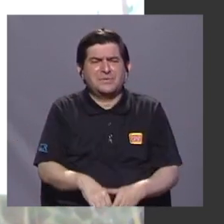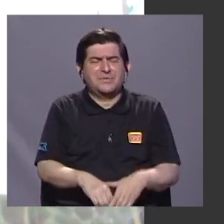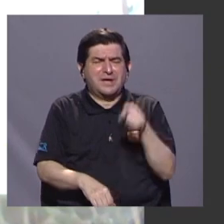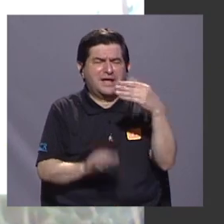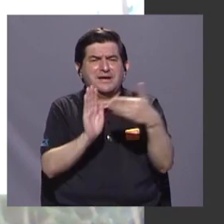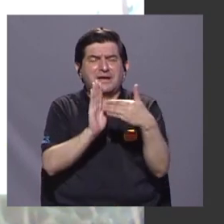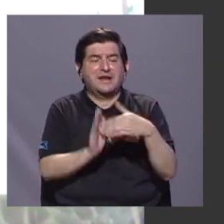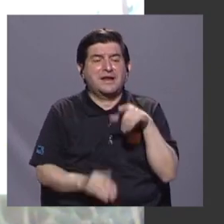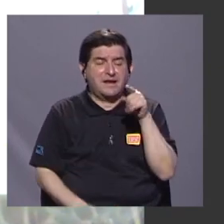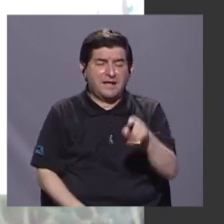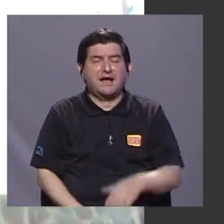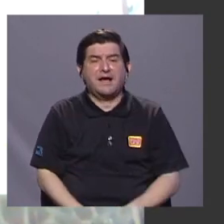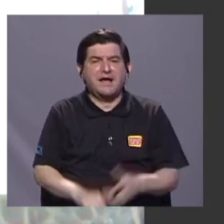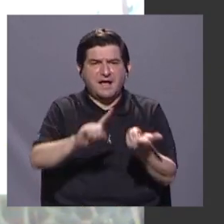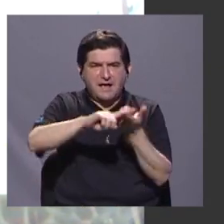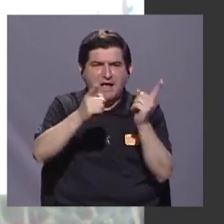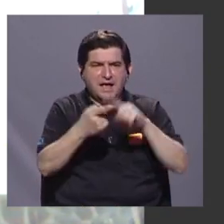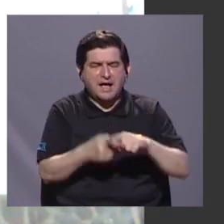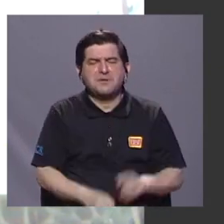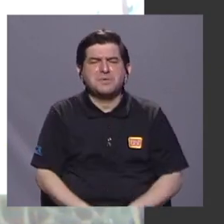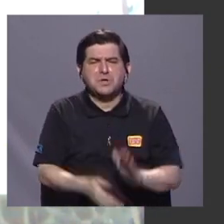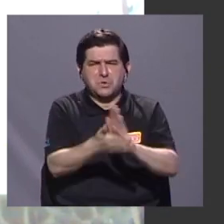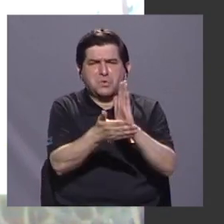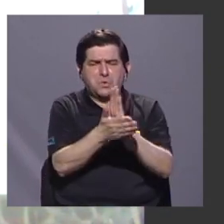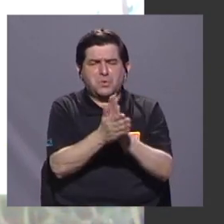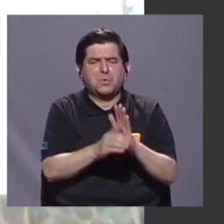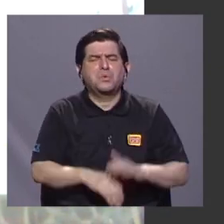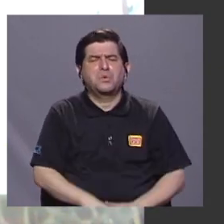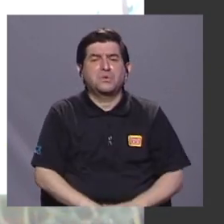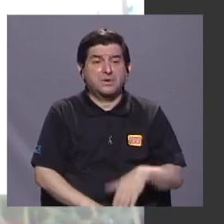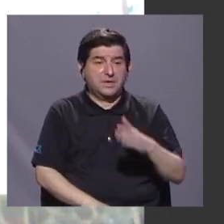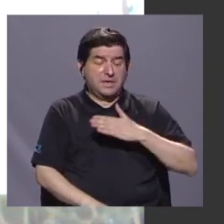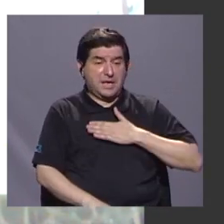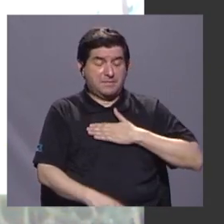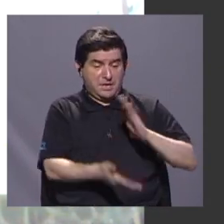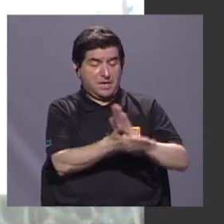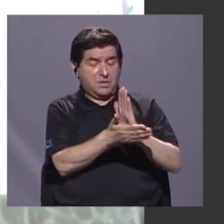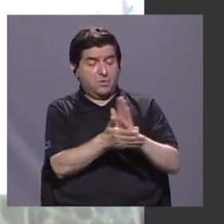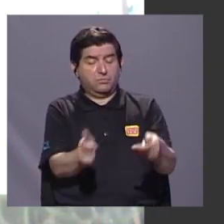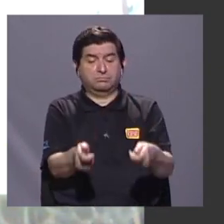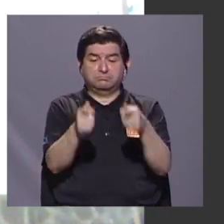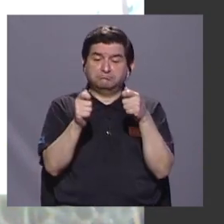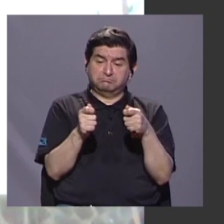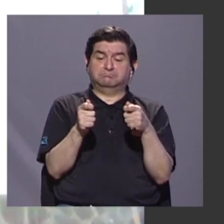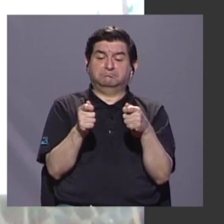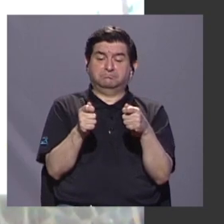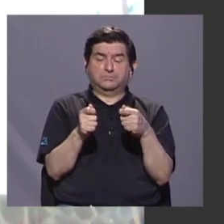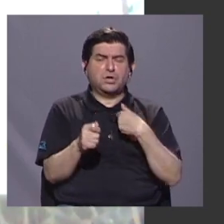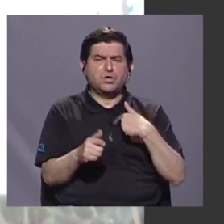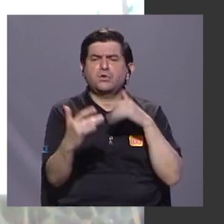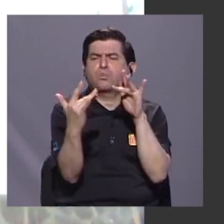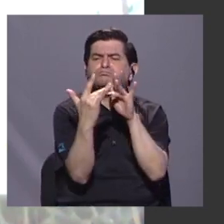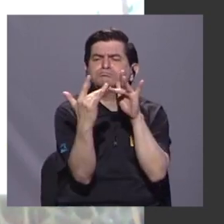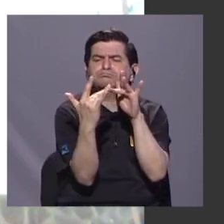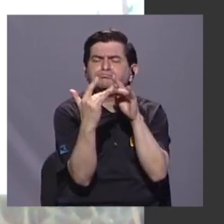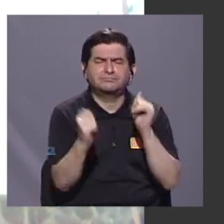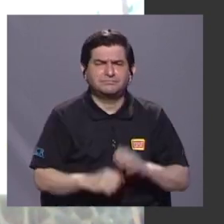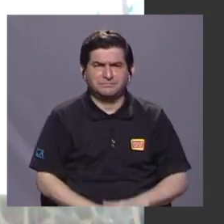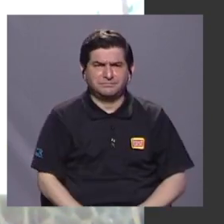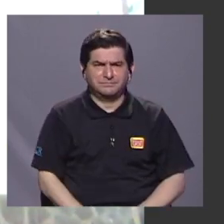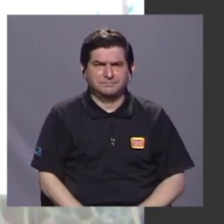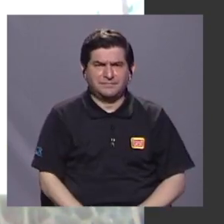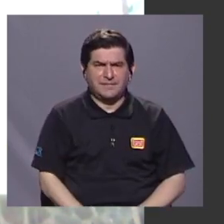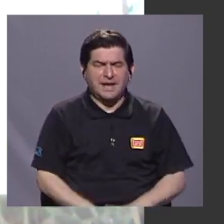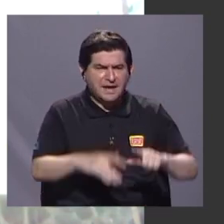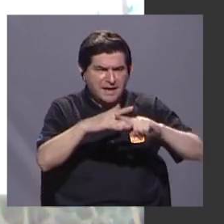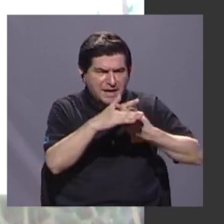flyer. El amigo le regaló el flyer y me llegó a la mano el flyer. Entonces, empecé a contactarla. De ahí